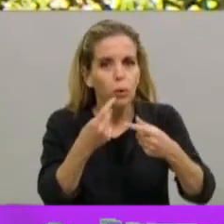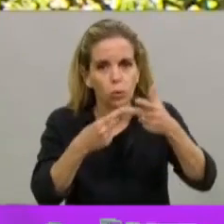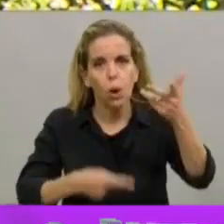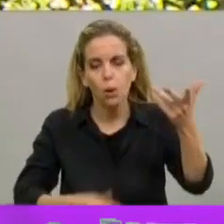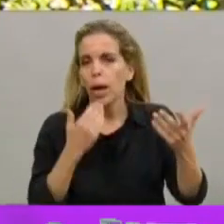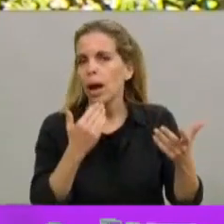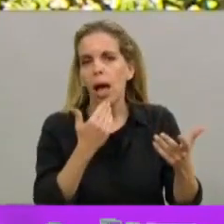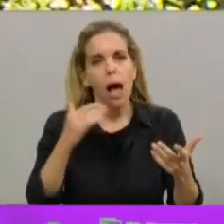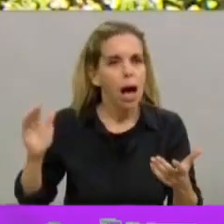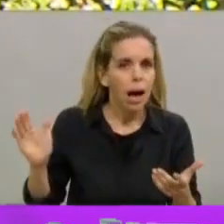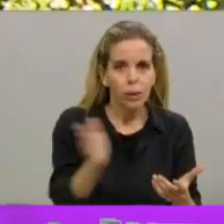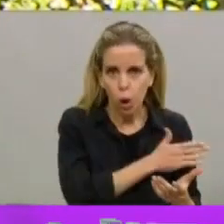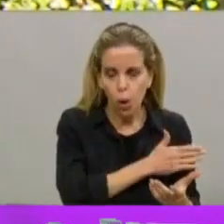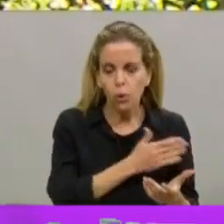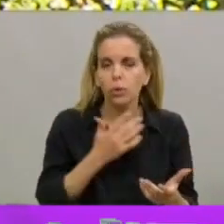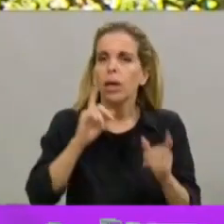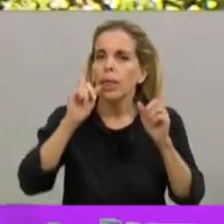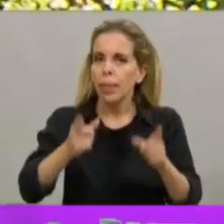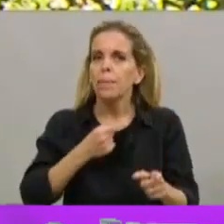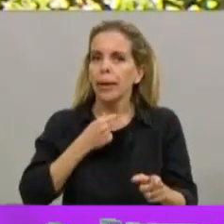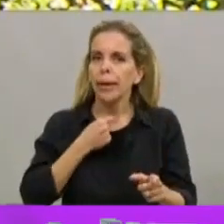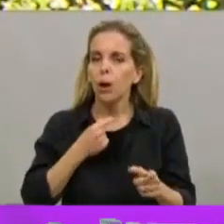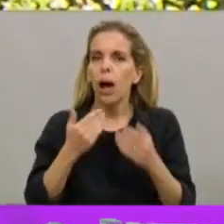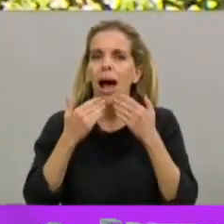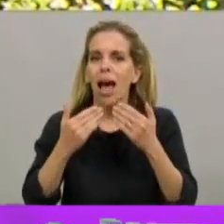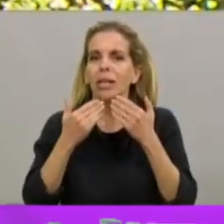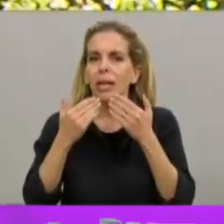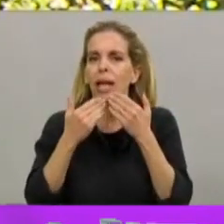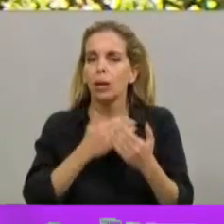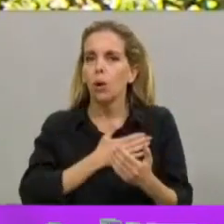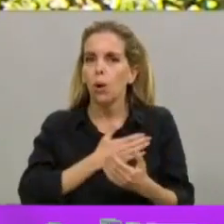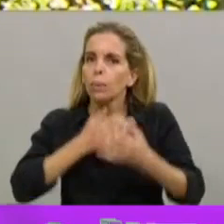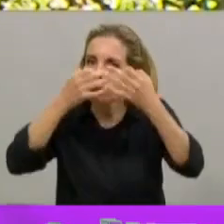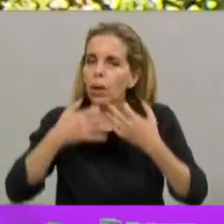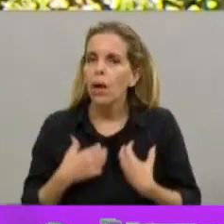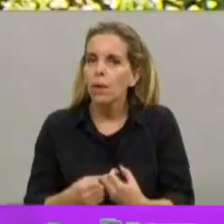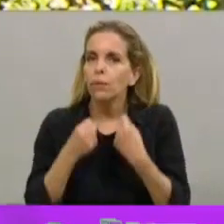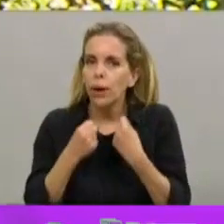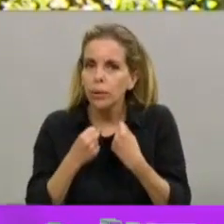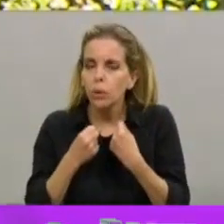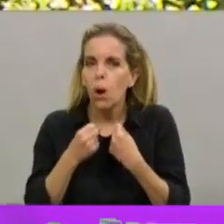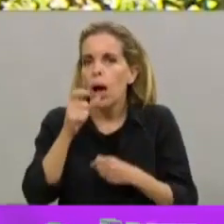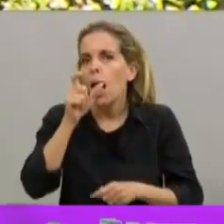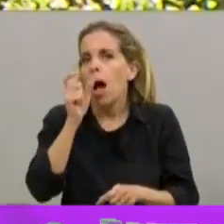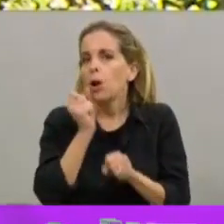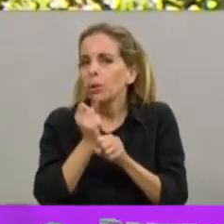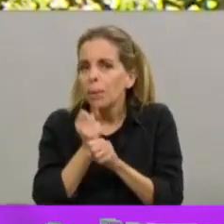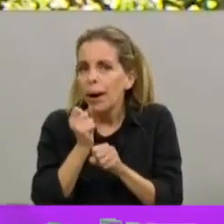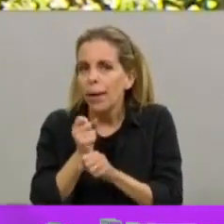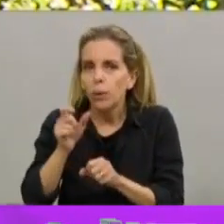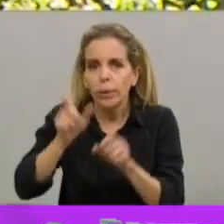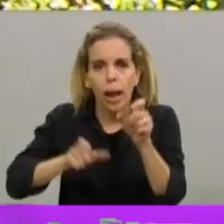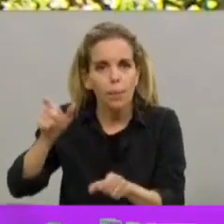También quiero agradecer de todo corazón al enorme esfuerzo y compromiso de todos los trabajadores que están ayudando en esto.